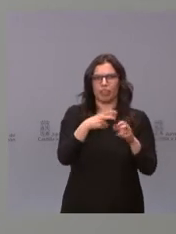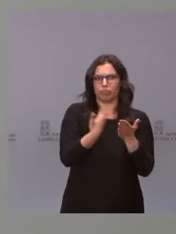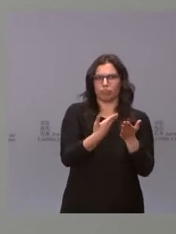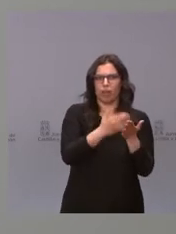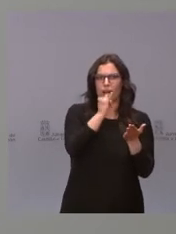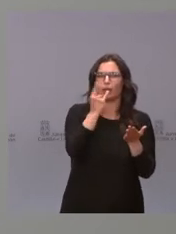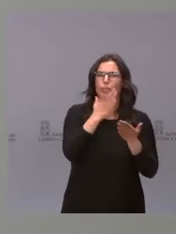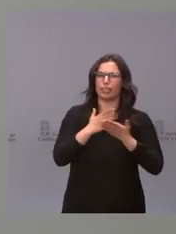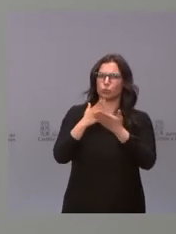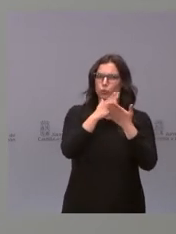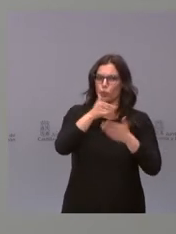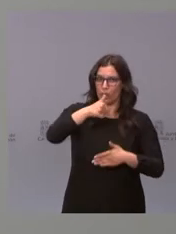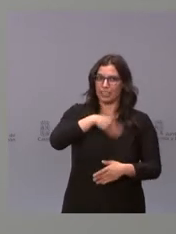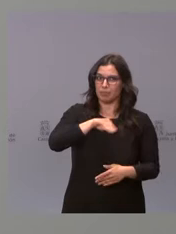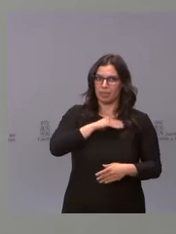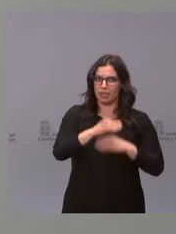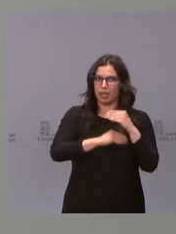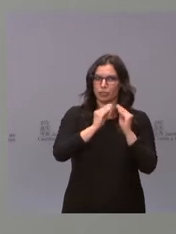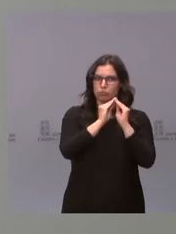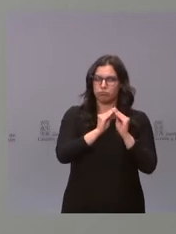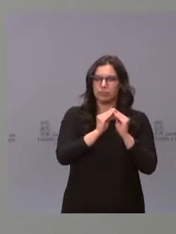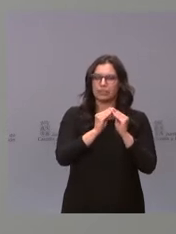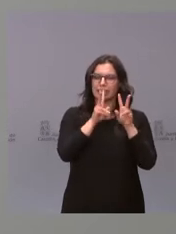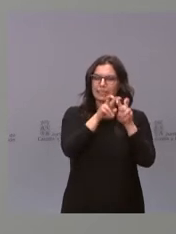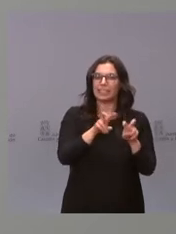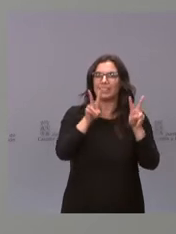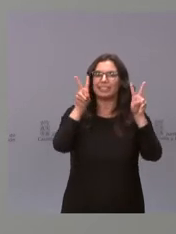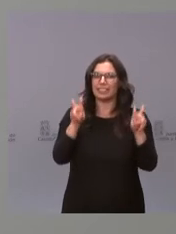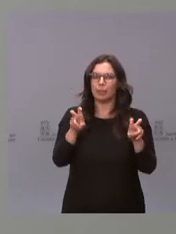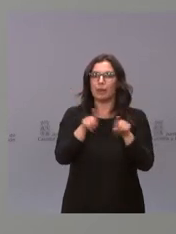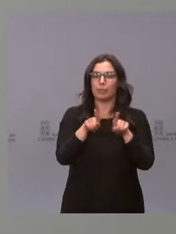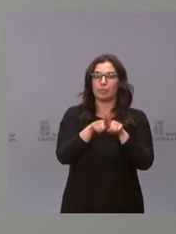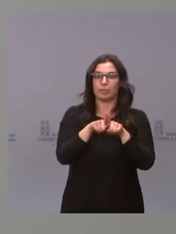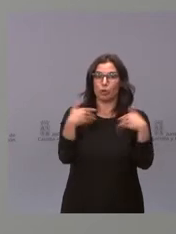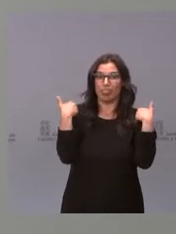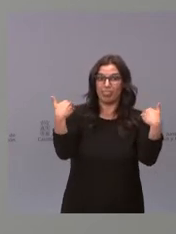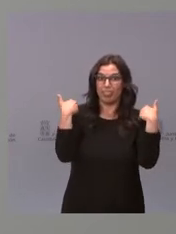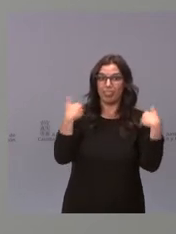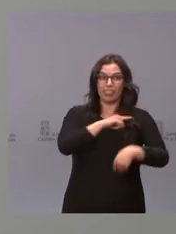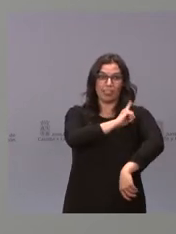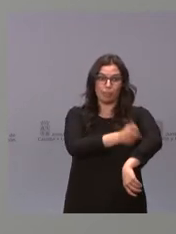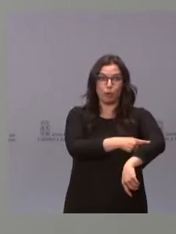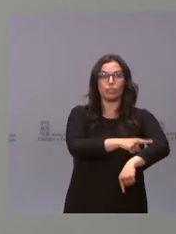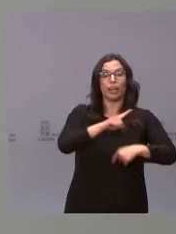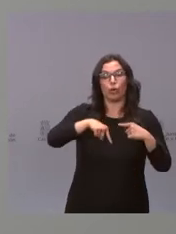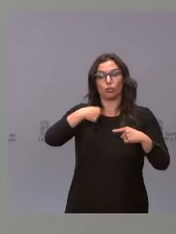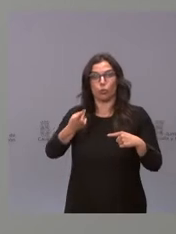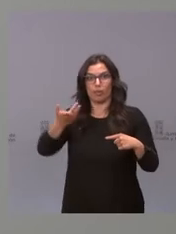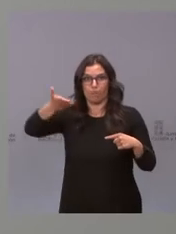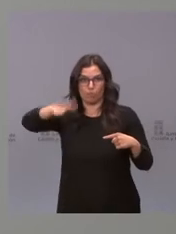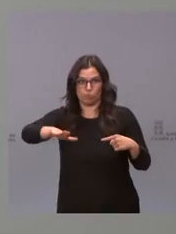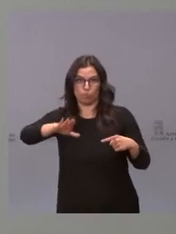hecho aquí, en España, en relación a la influencia de la actividad física y la mortalidad por COVID. Entonces,